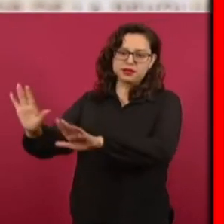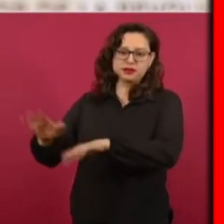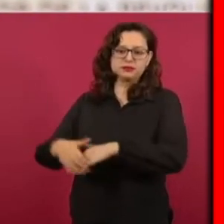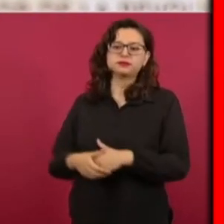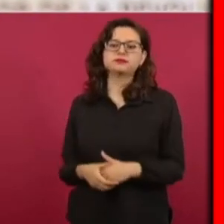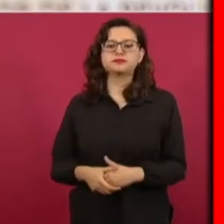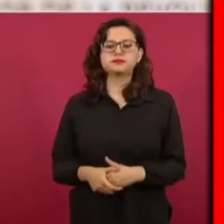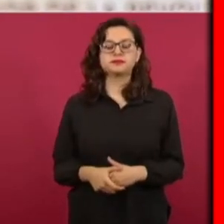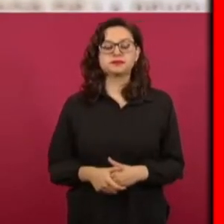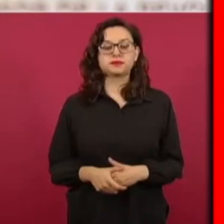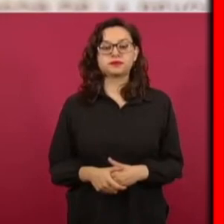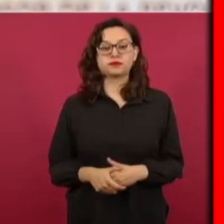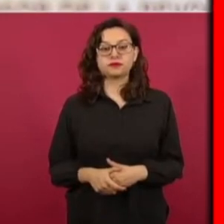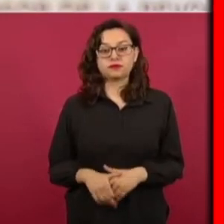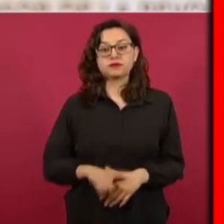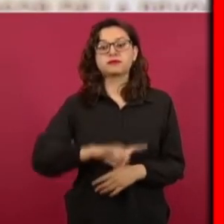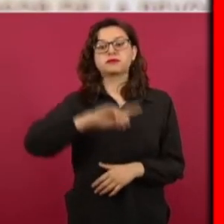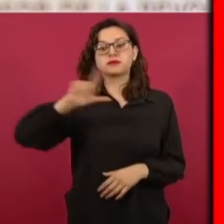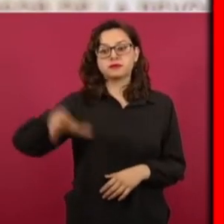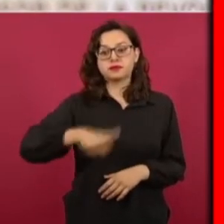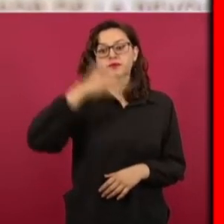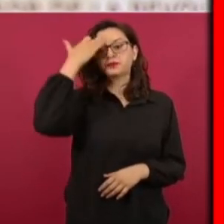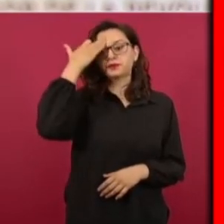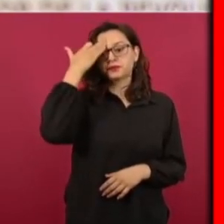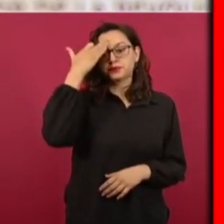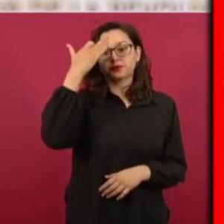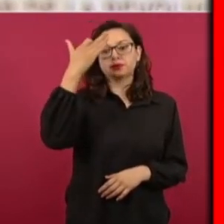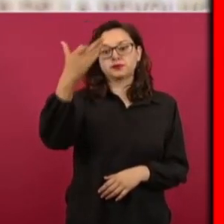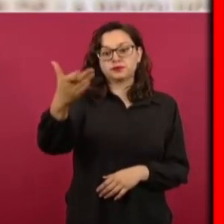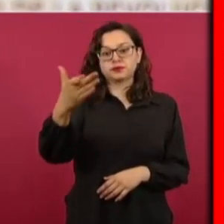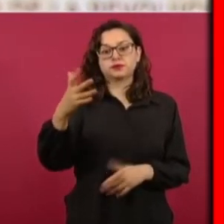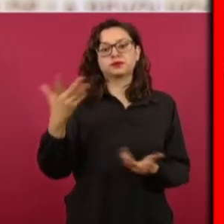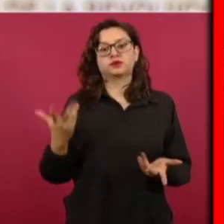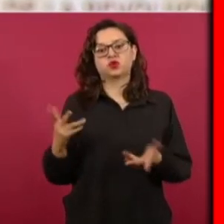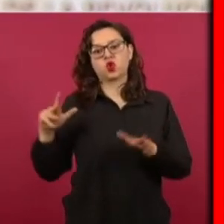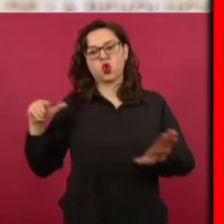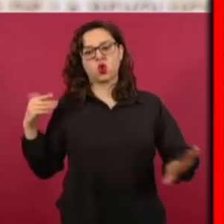pasa el tiempo se da el golpe